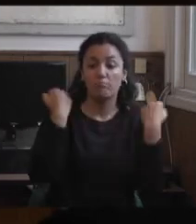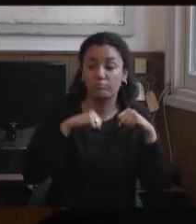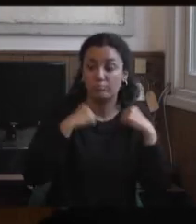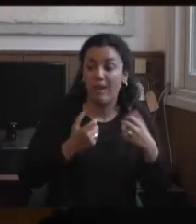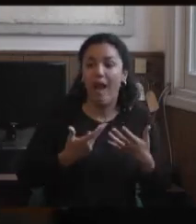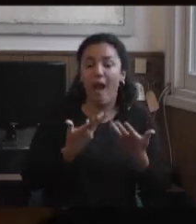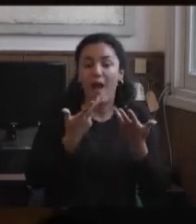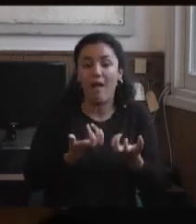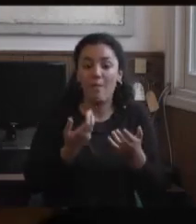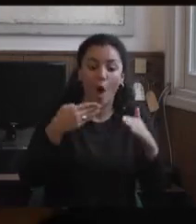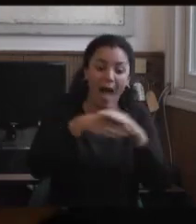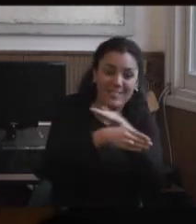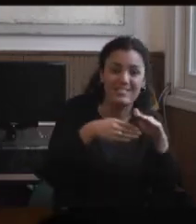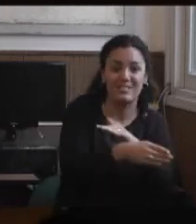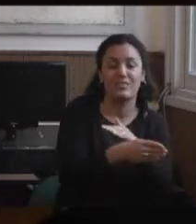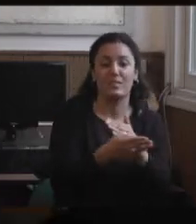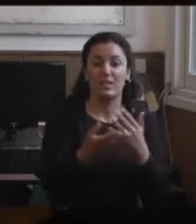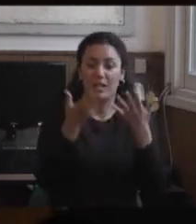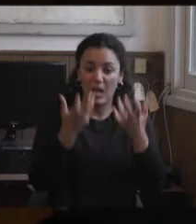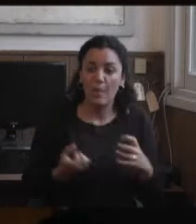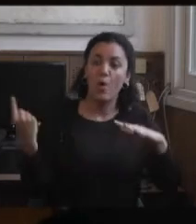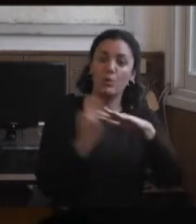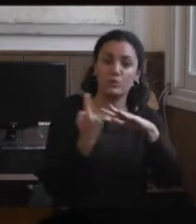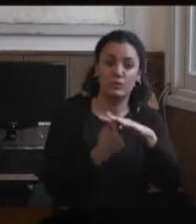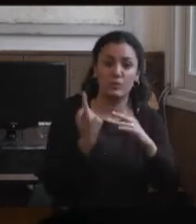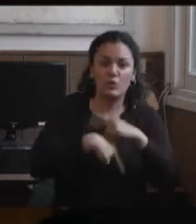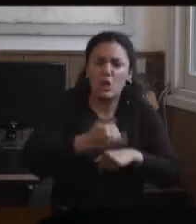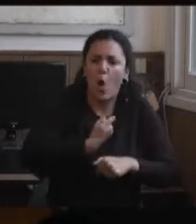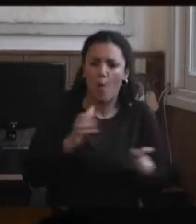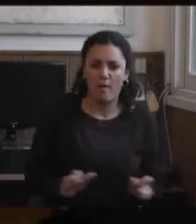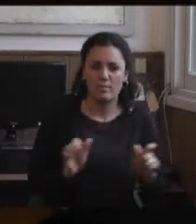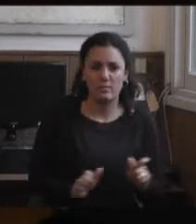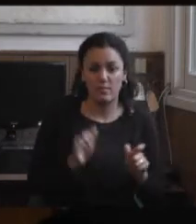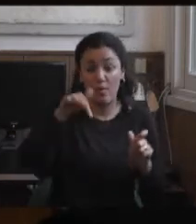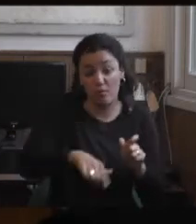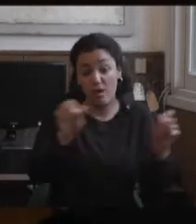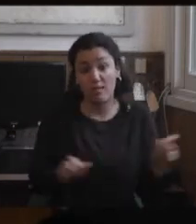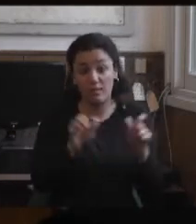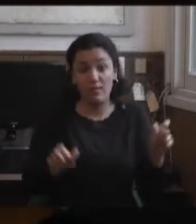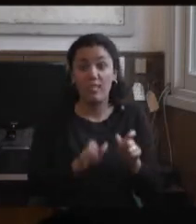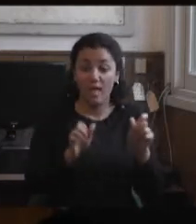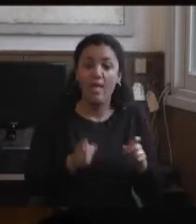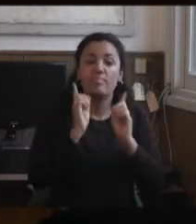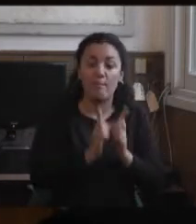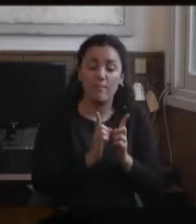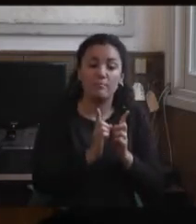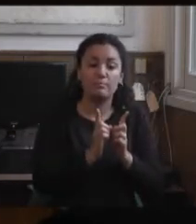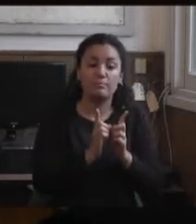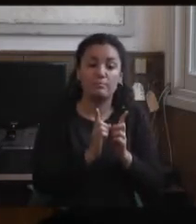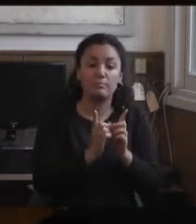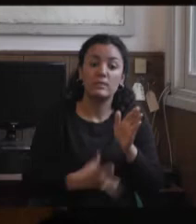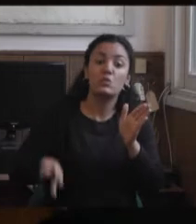accesible e inclusivo. Y bueno, entonces en ese sentido, contaba que es una instancia más que tiene que ver con esto de posicionar la temática,